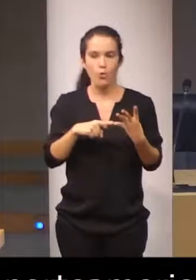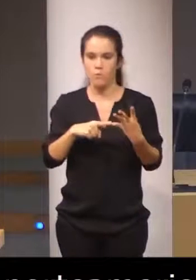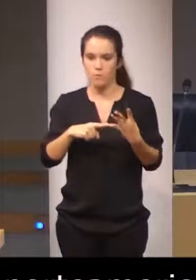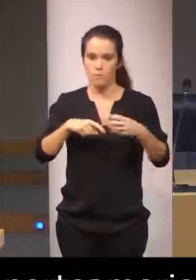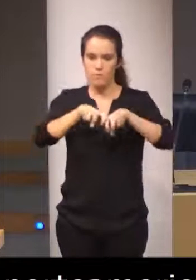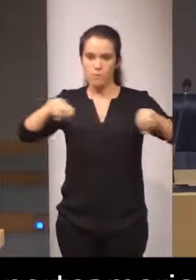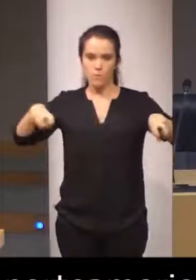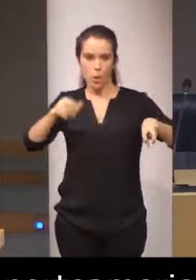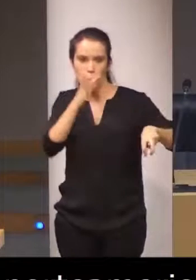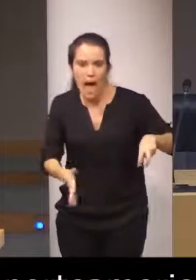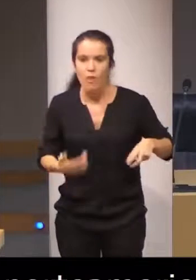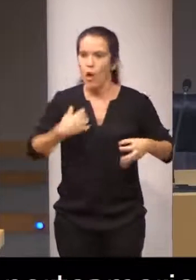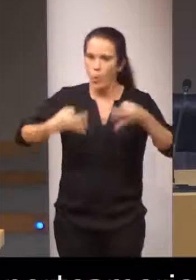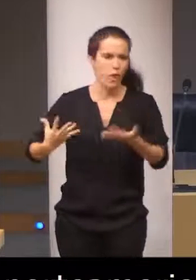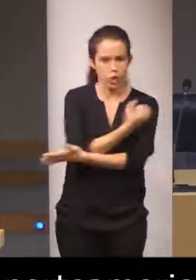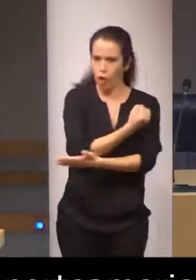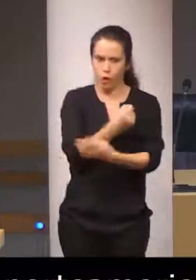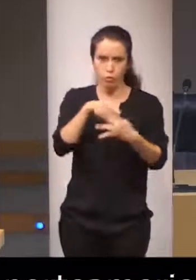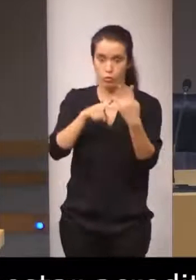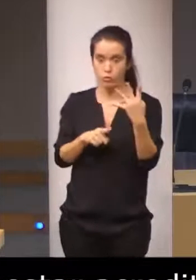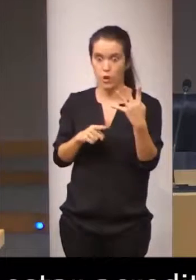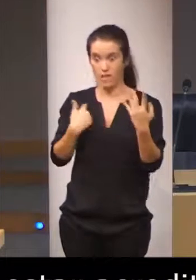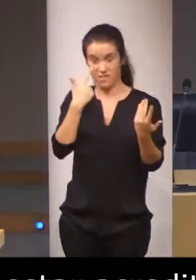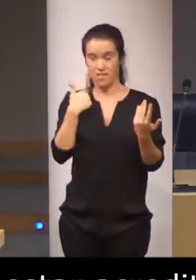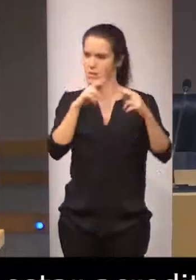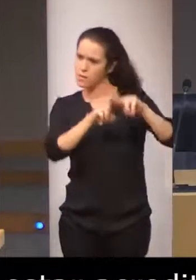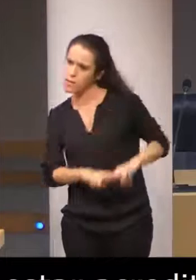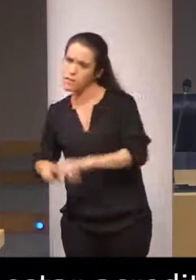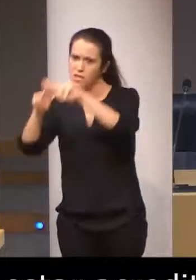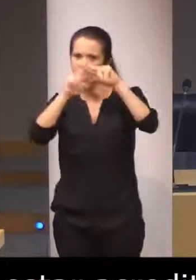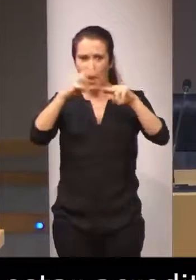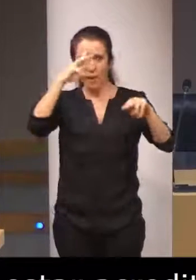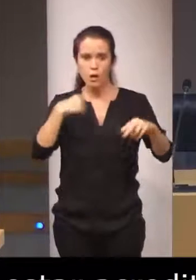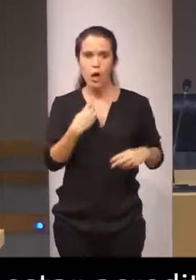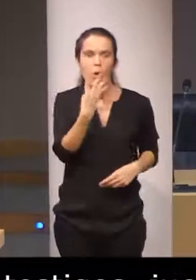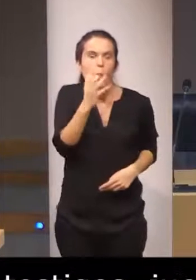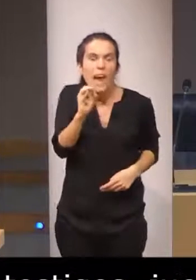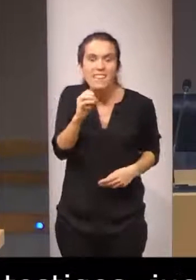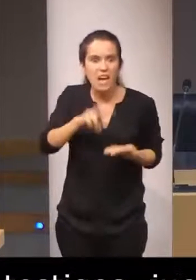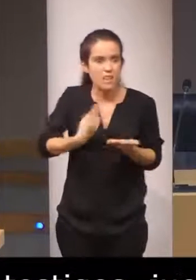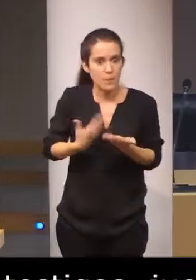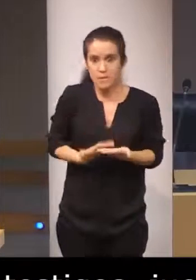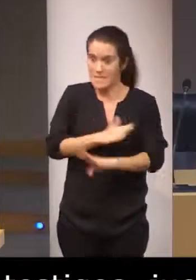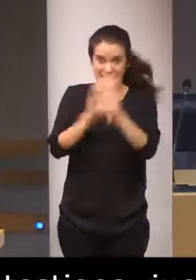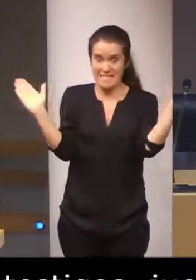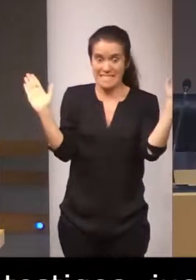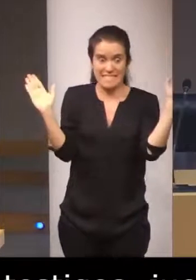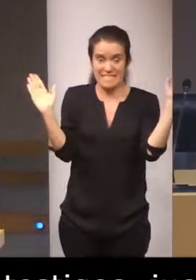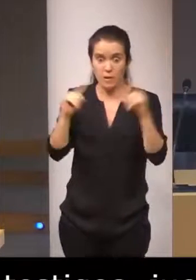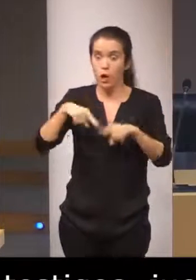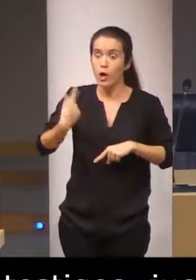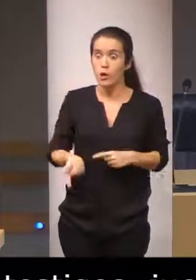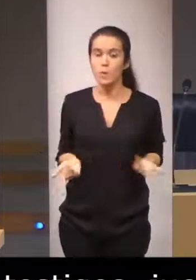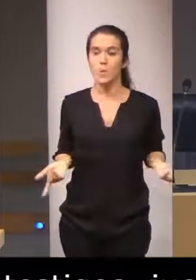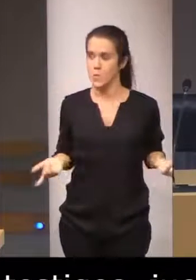etcétera y se han encontrado que en todo México solo había 40 intérpretes acreditados consecuencia cuando había sordos ya como